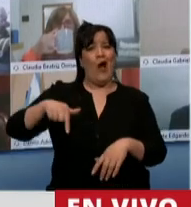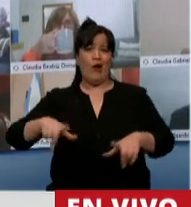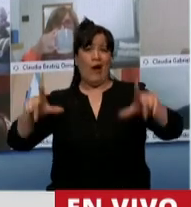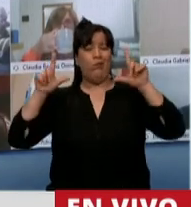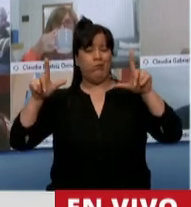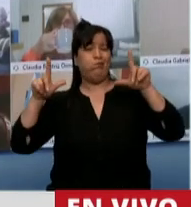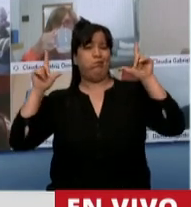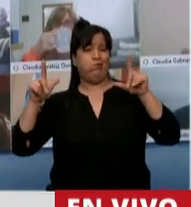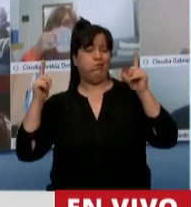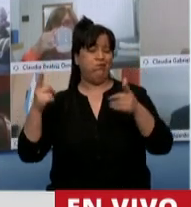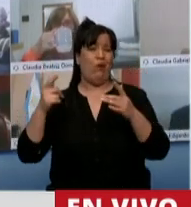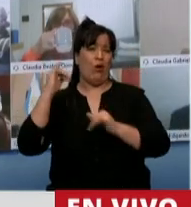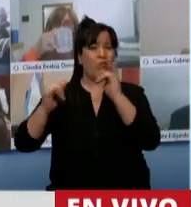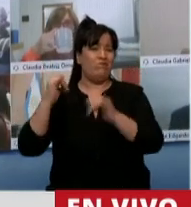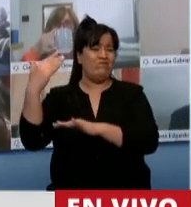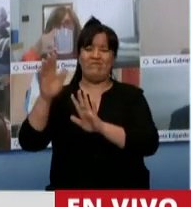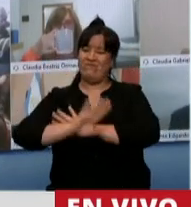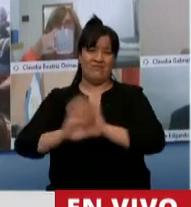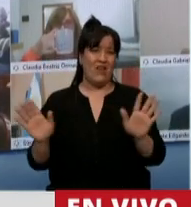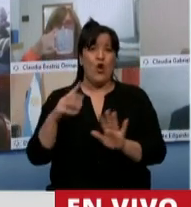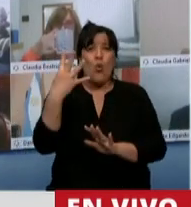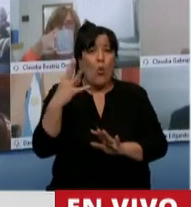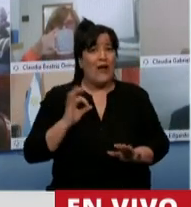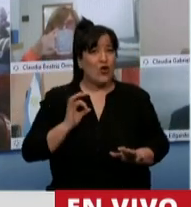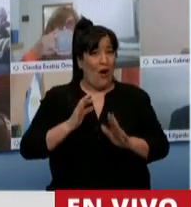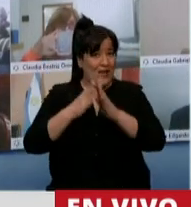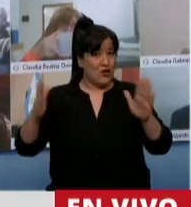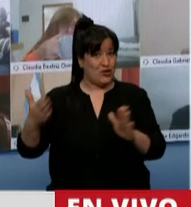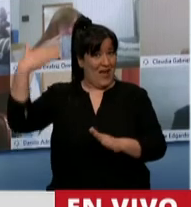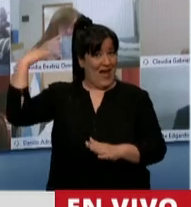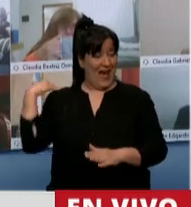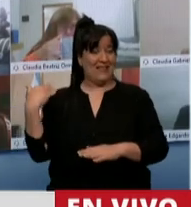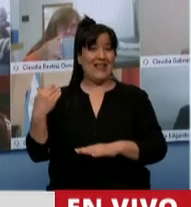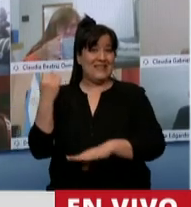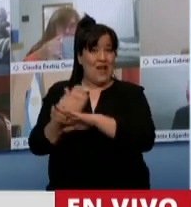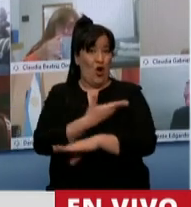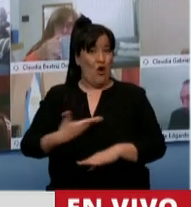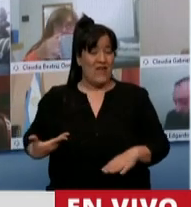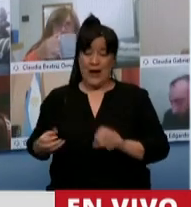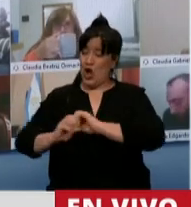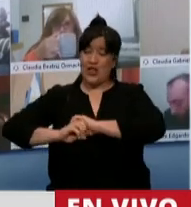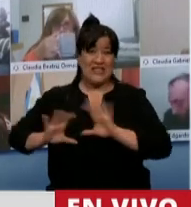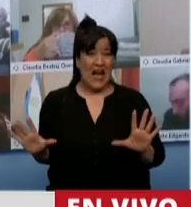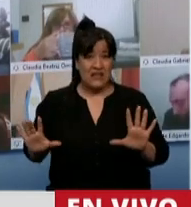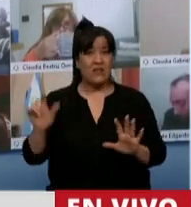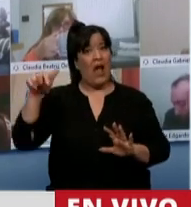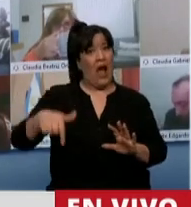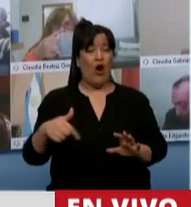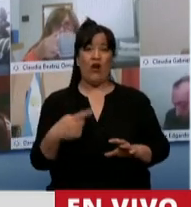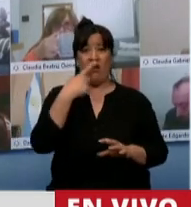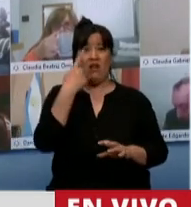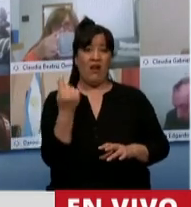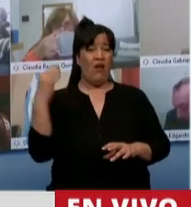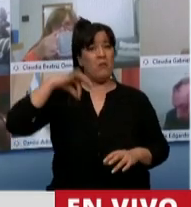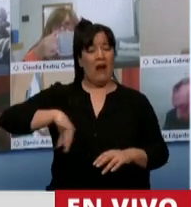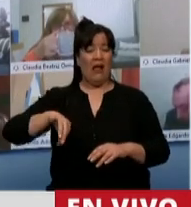trincheras, por más que a ellos, después de cuatro años de un gobierno desastroso, lo único que les reitúe económicamente